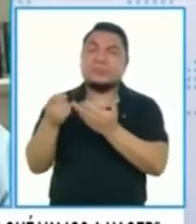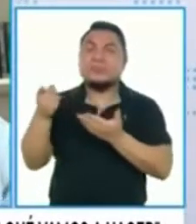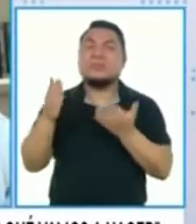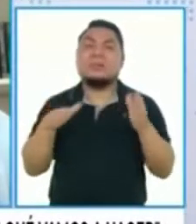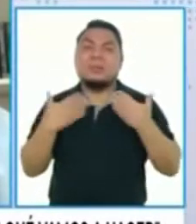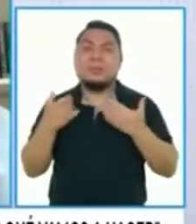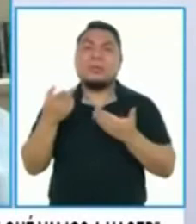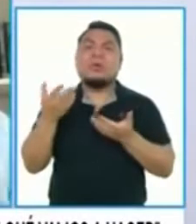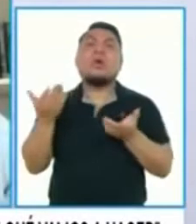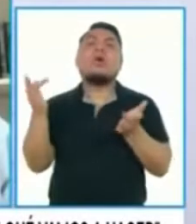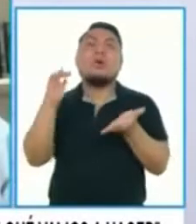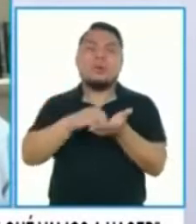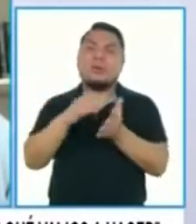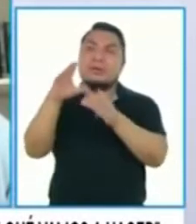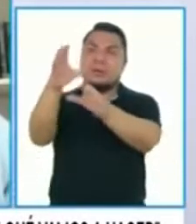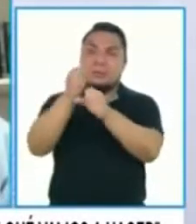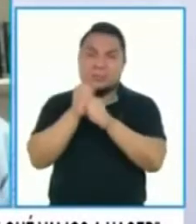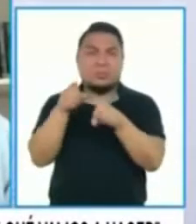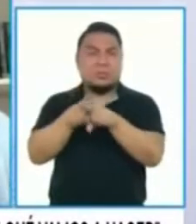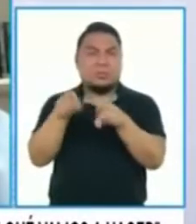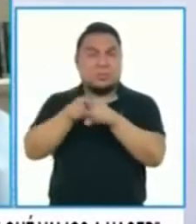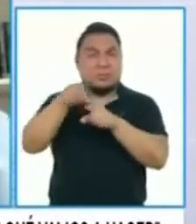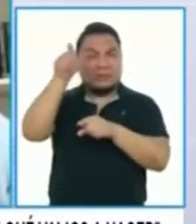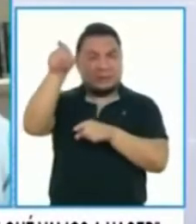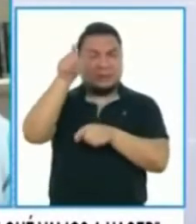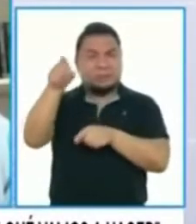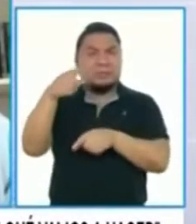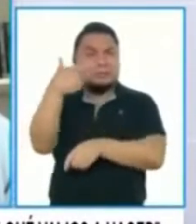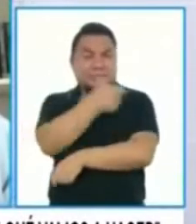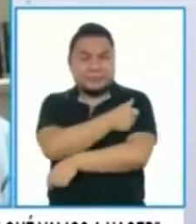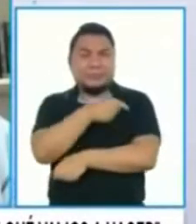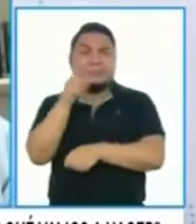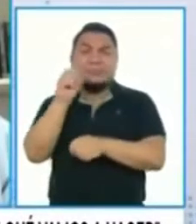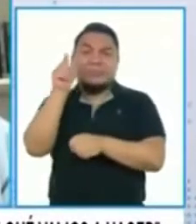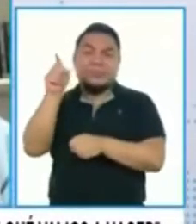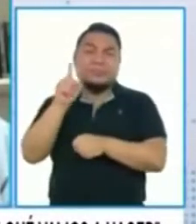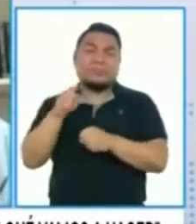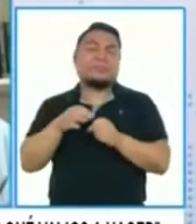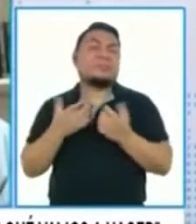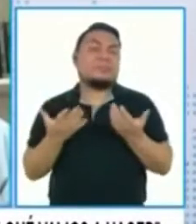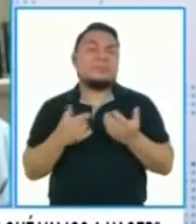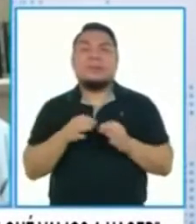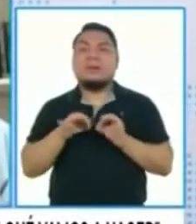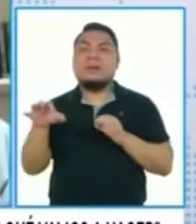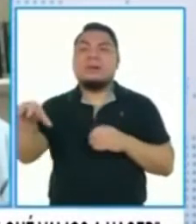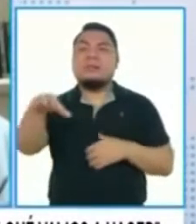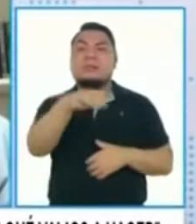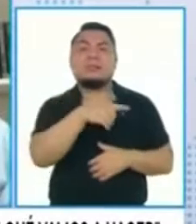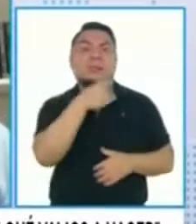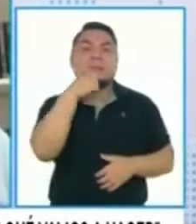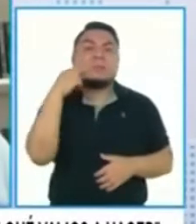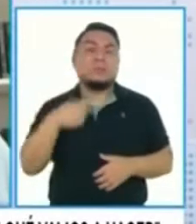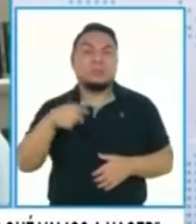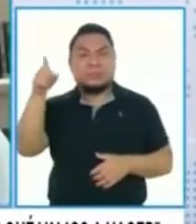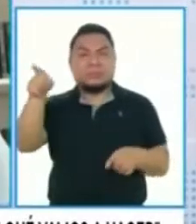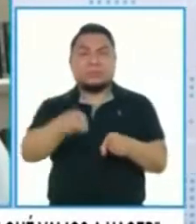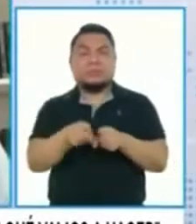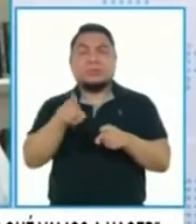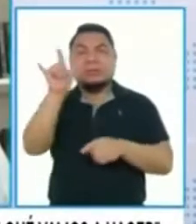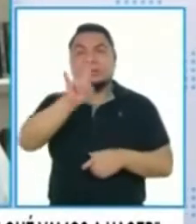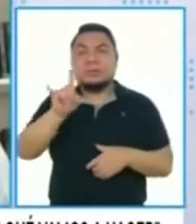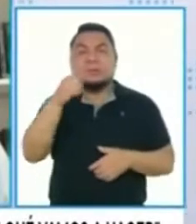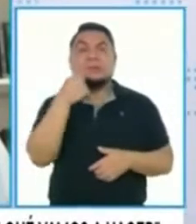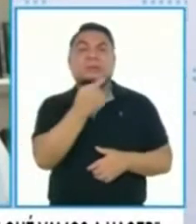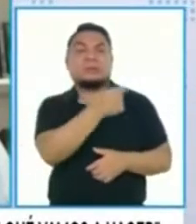veces se pueden reconsiderar y utilizar, no solamente esas, sino varias, ¿no? Por regiones se puede usar la vacuna rusa también, que va a ser